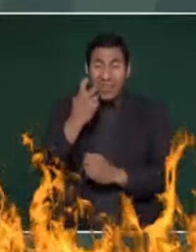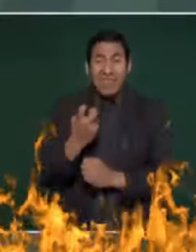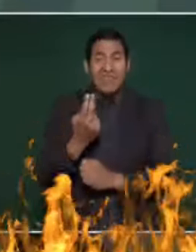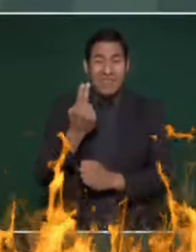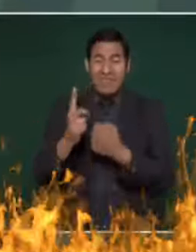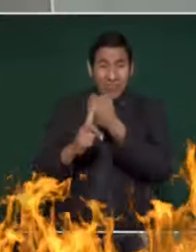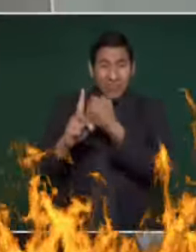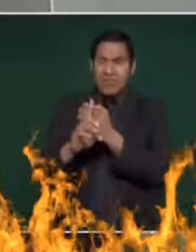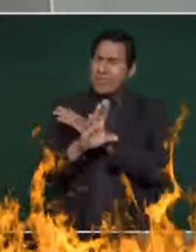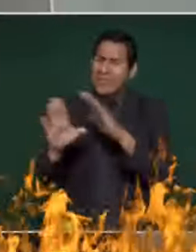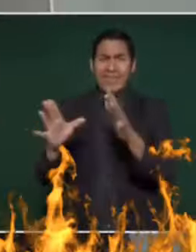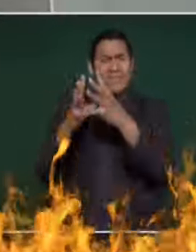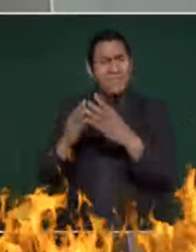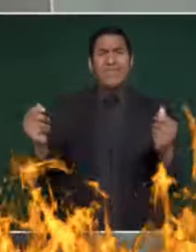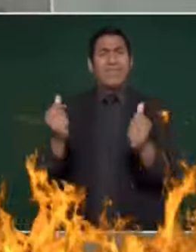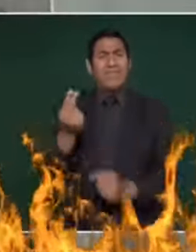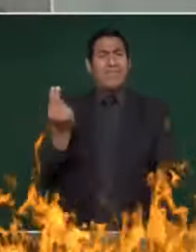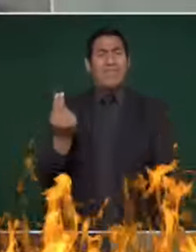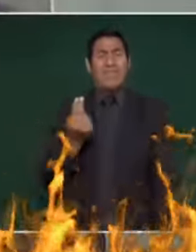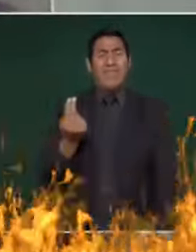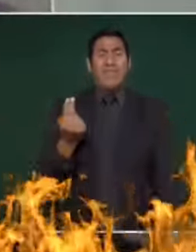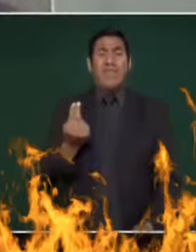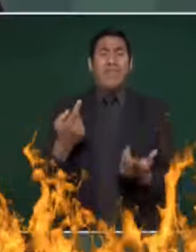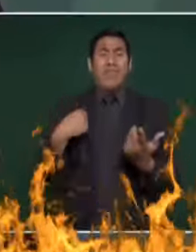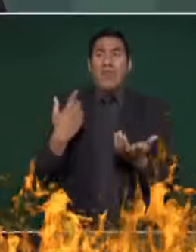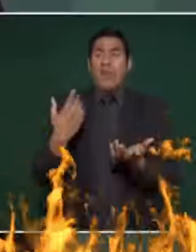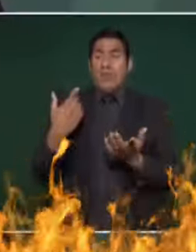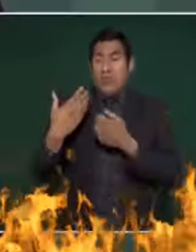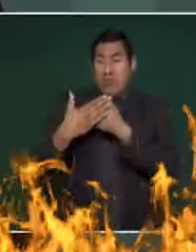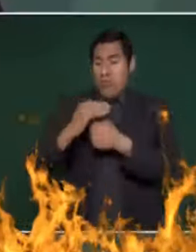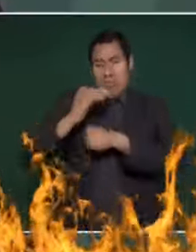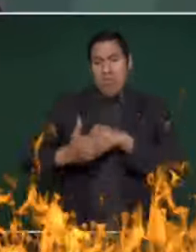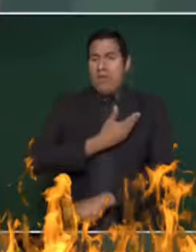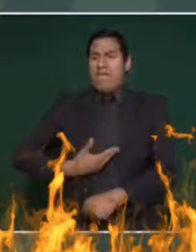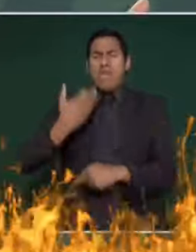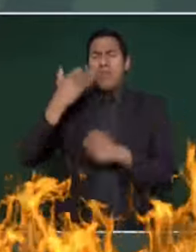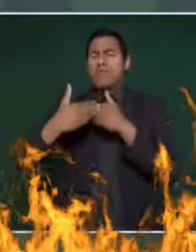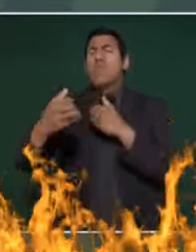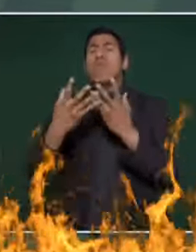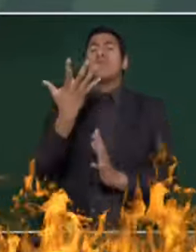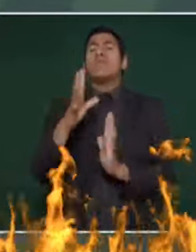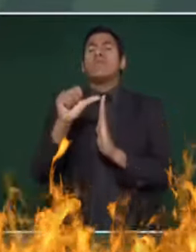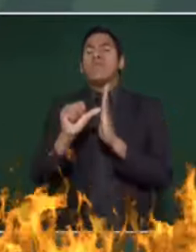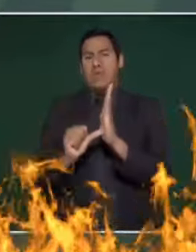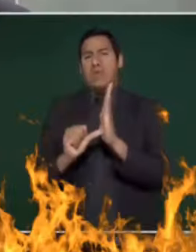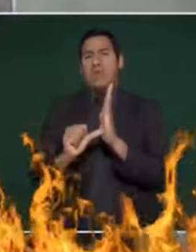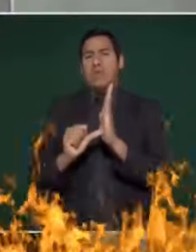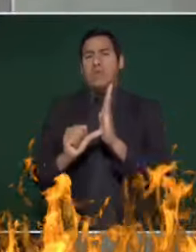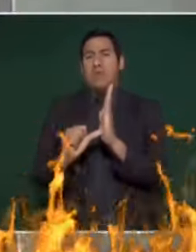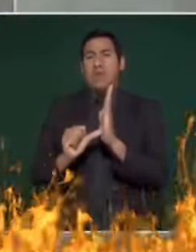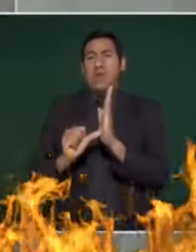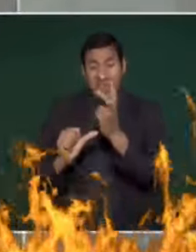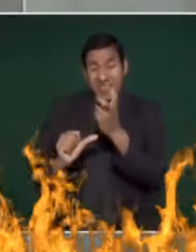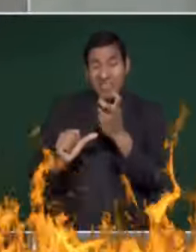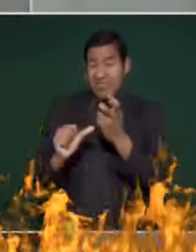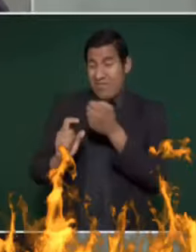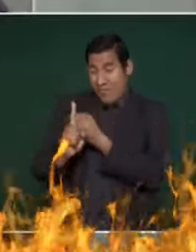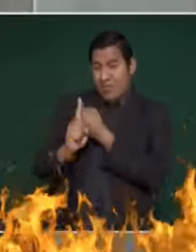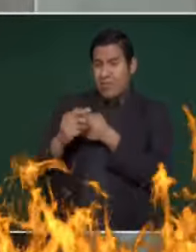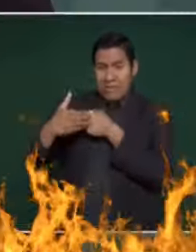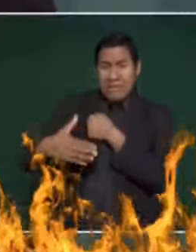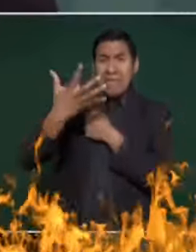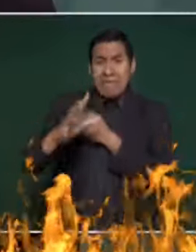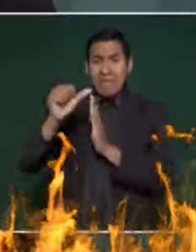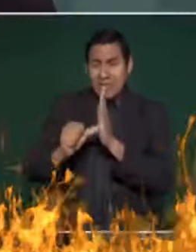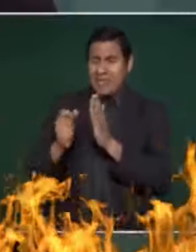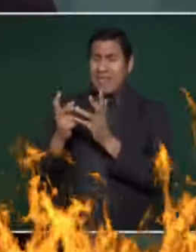ya este me faltan 10 meses ni modo que se lleven más de 10 meses para resolver ya es